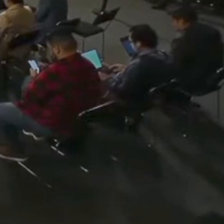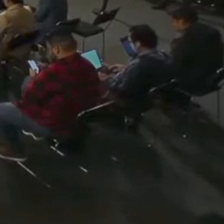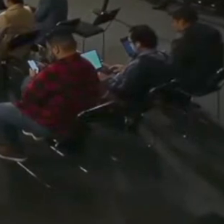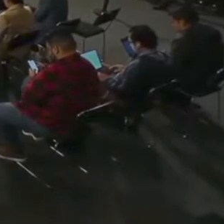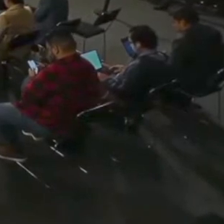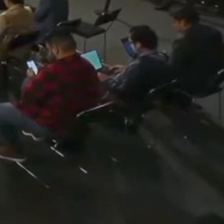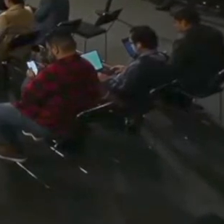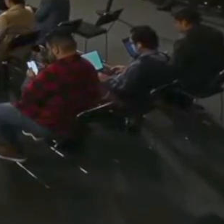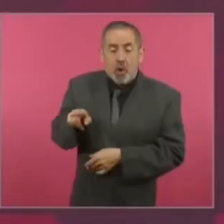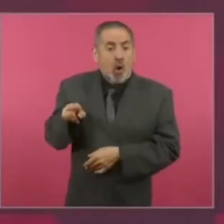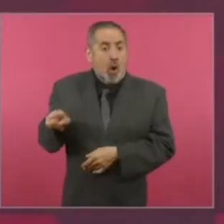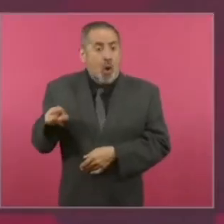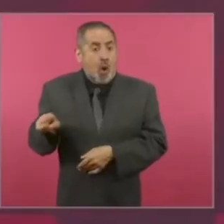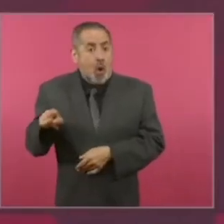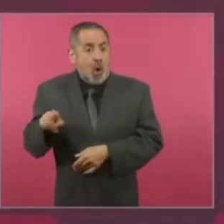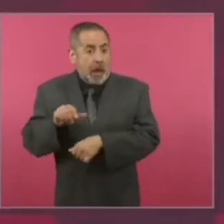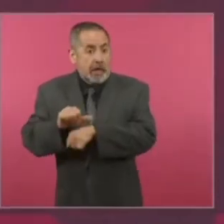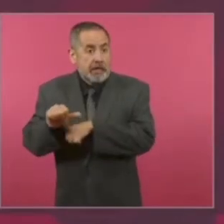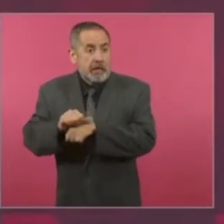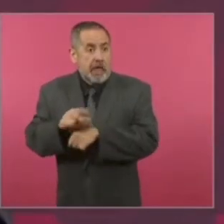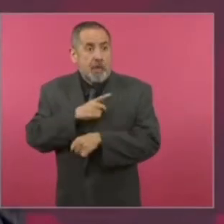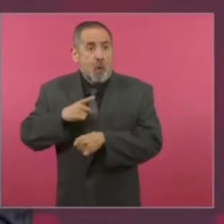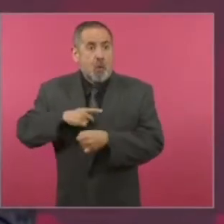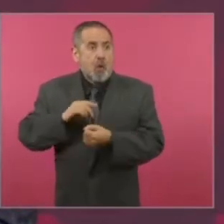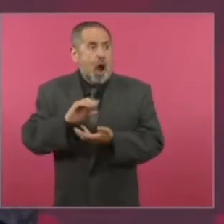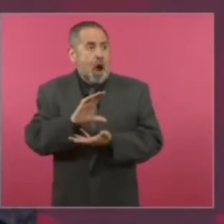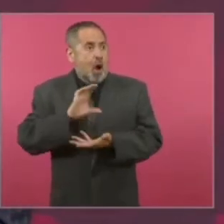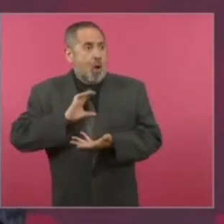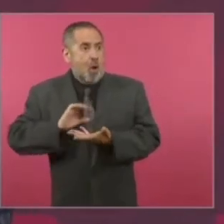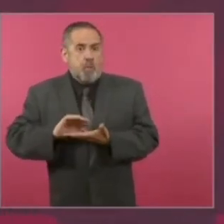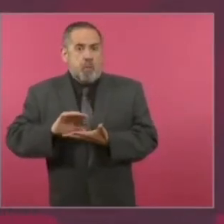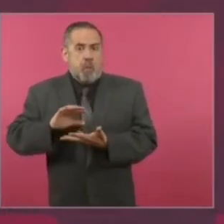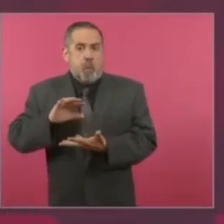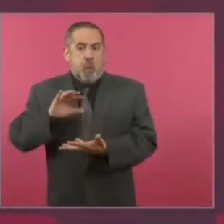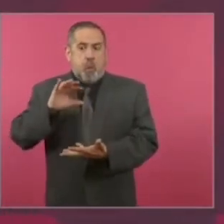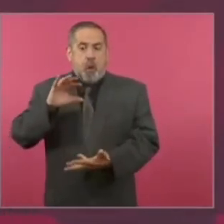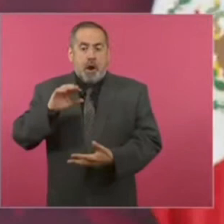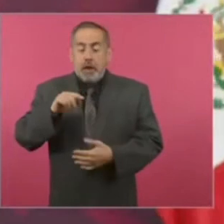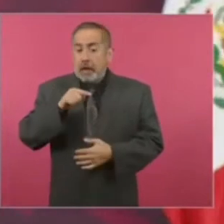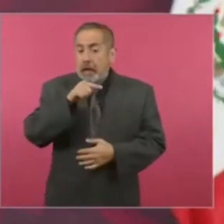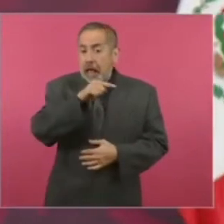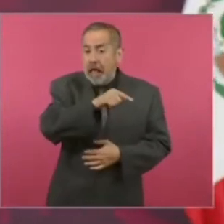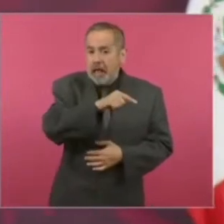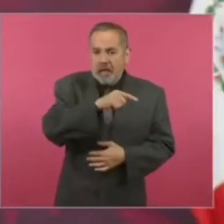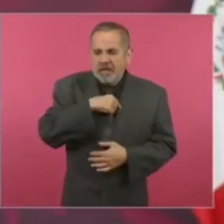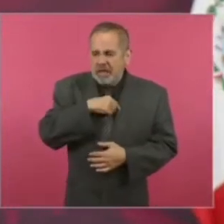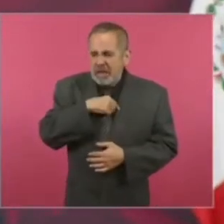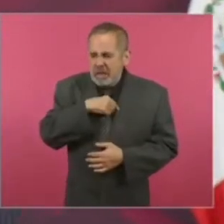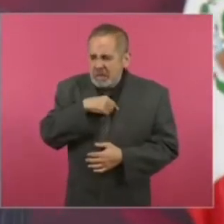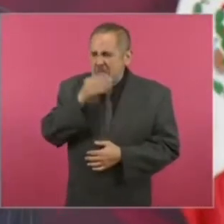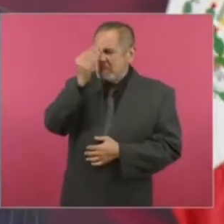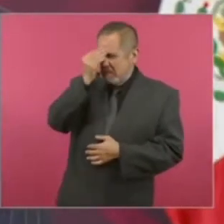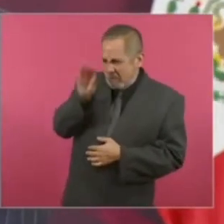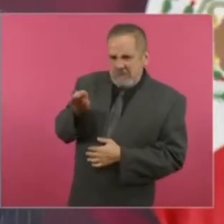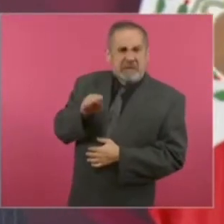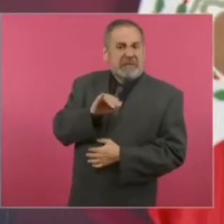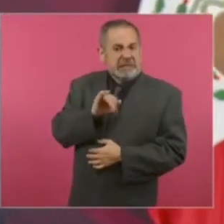extranjeros. O sea, deliberadamente se endeudó